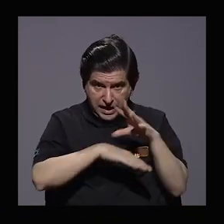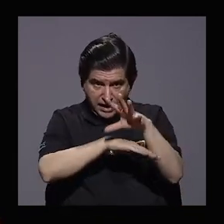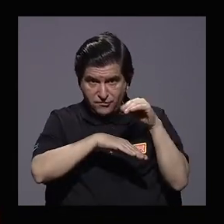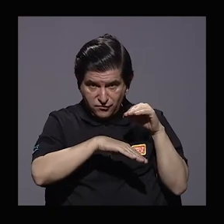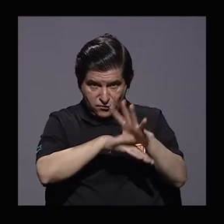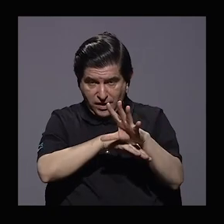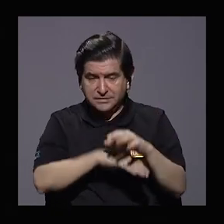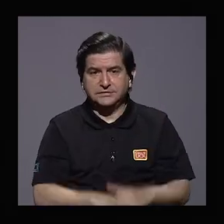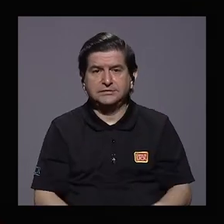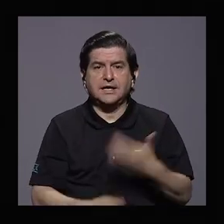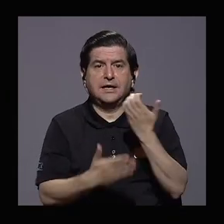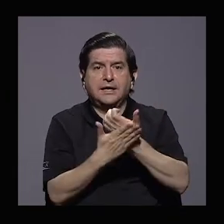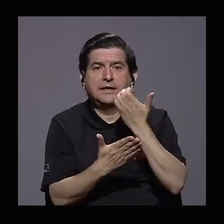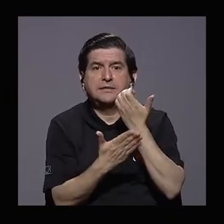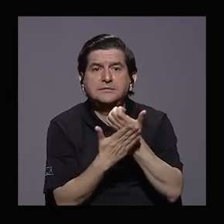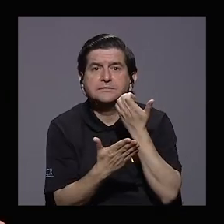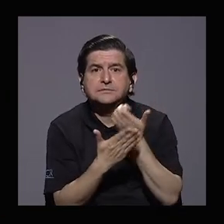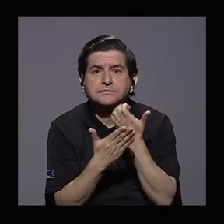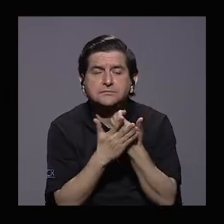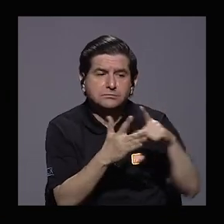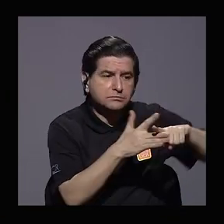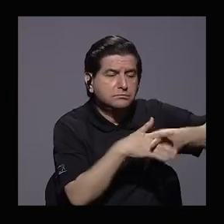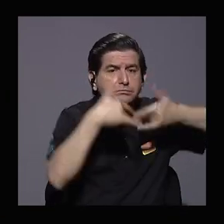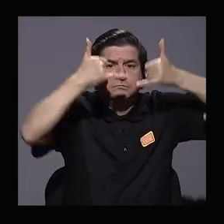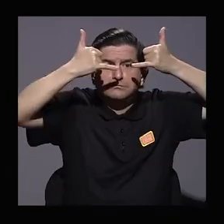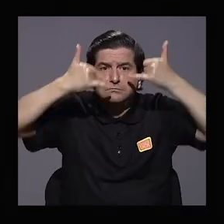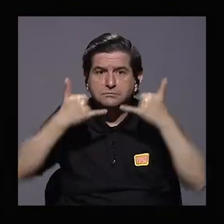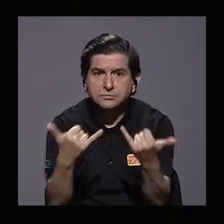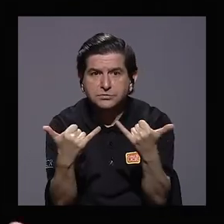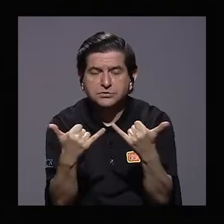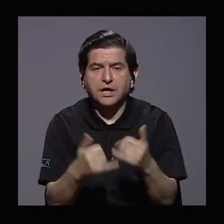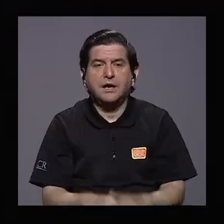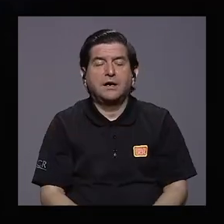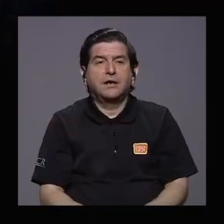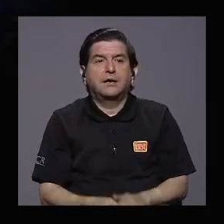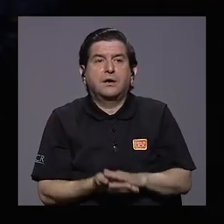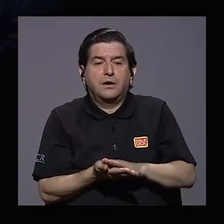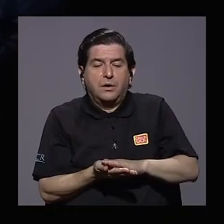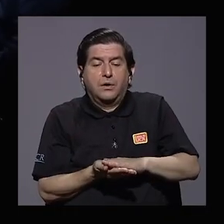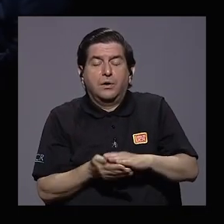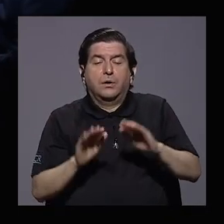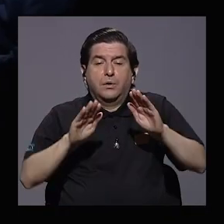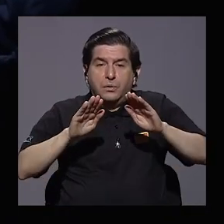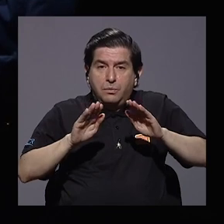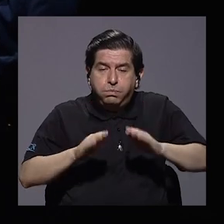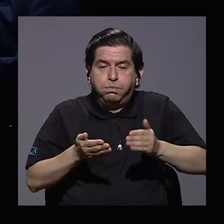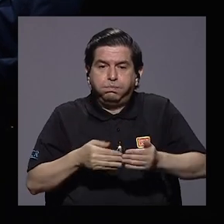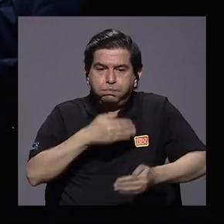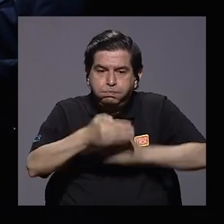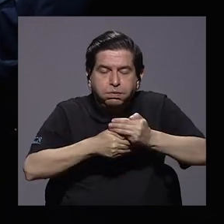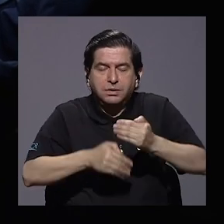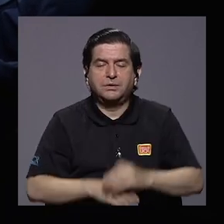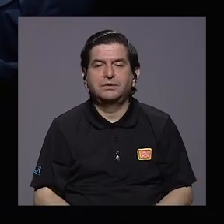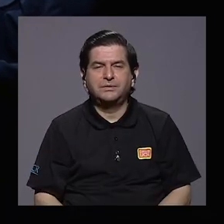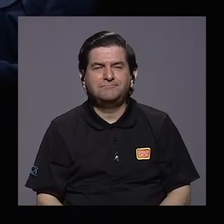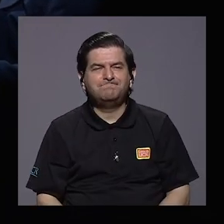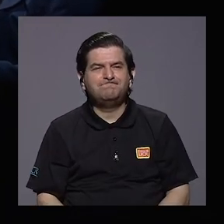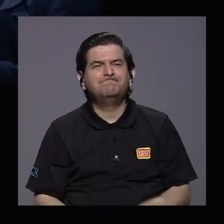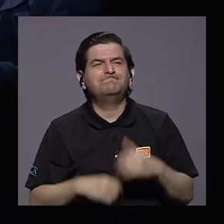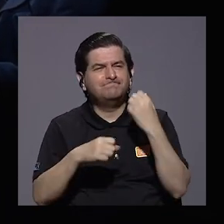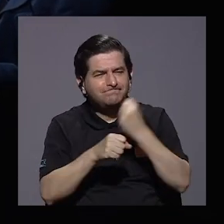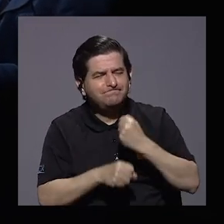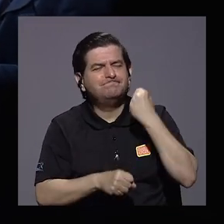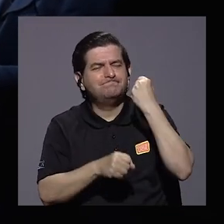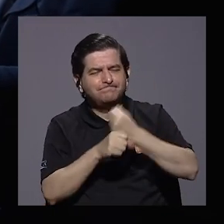en que la economía empiece a respirar? Hubo un esfuerzo que se hizo y que lo logramos